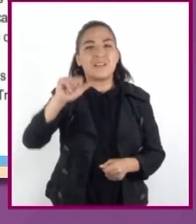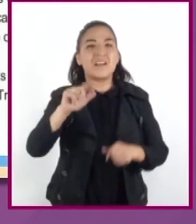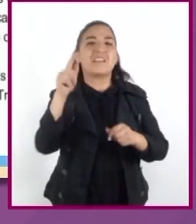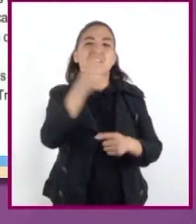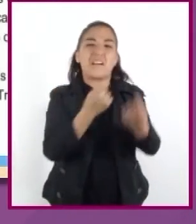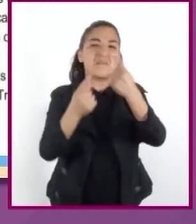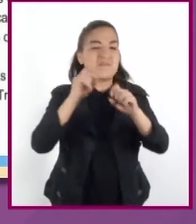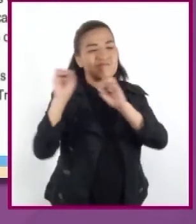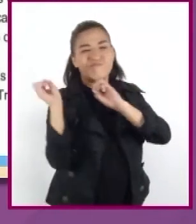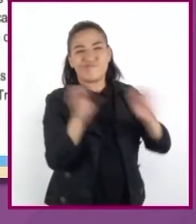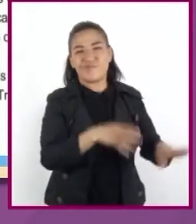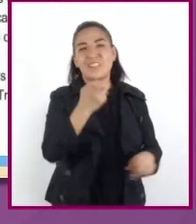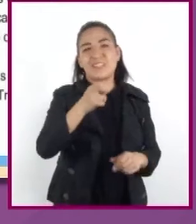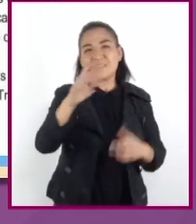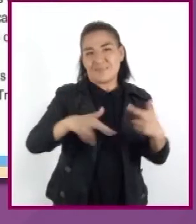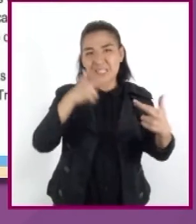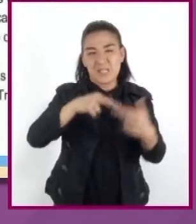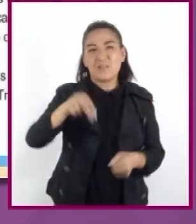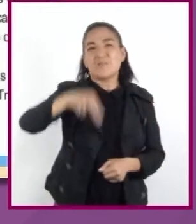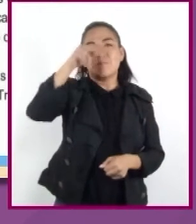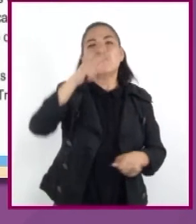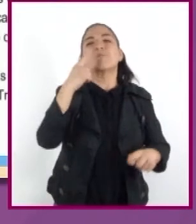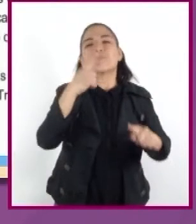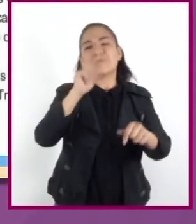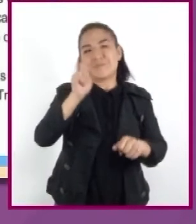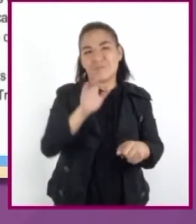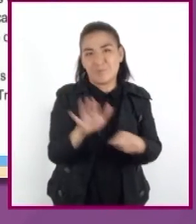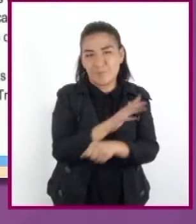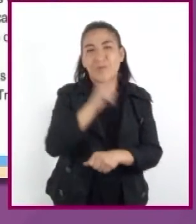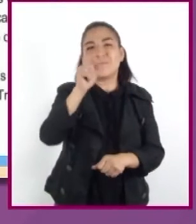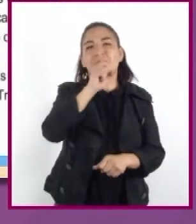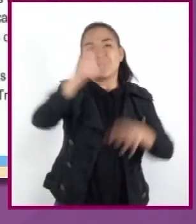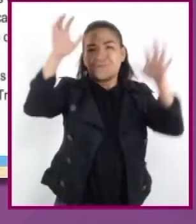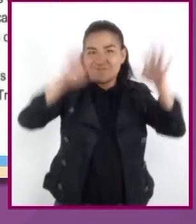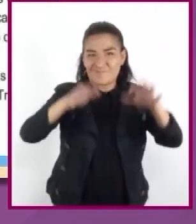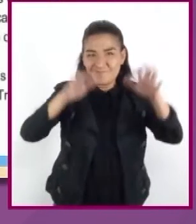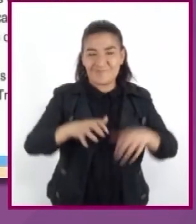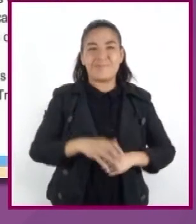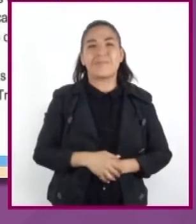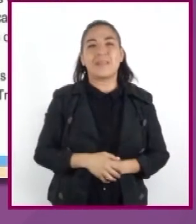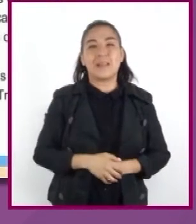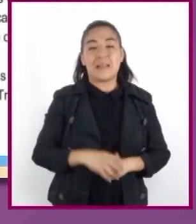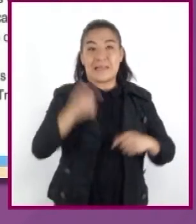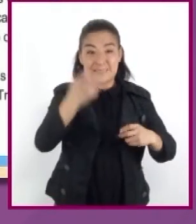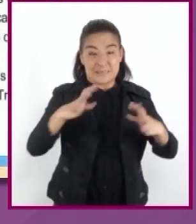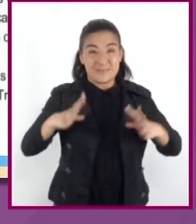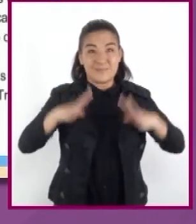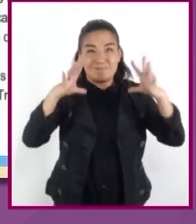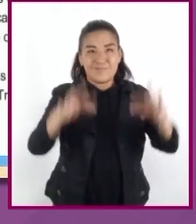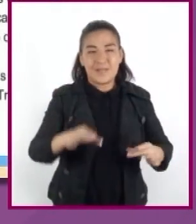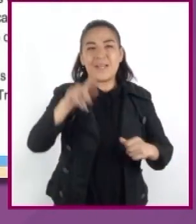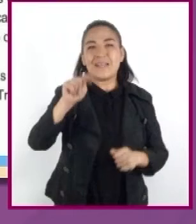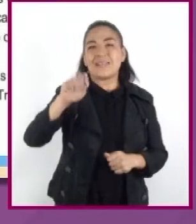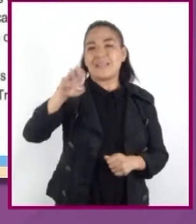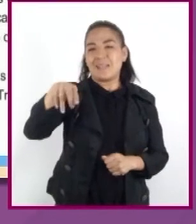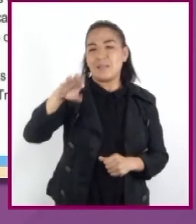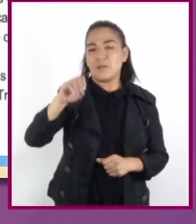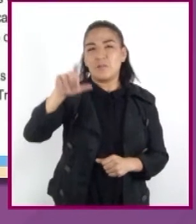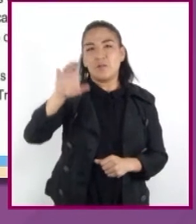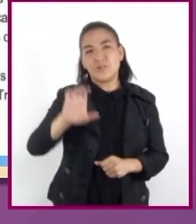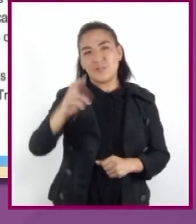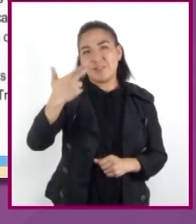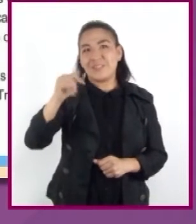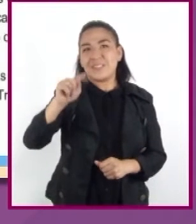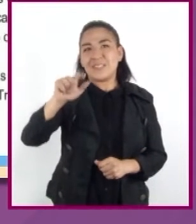la región norte, provocado por cambios climáticos. En esta etapa, se fundó Tenochtitlán, la capital del Imperio